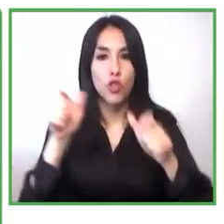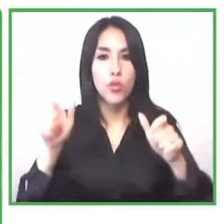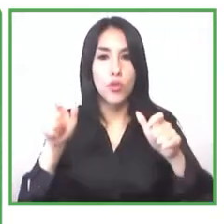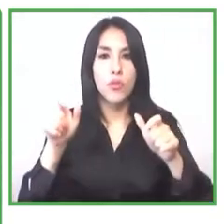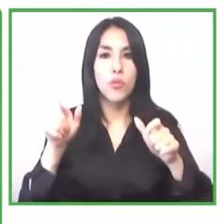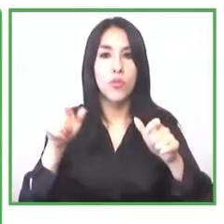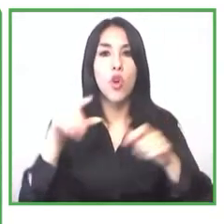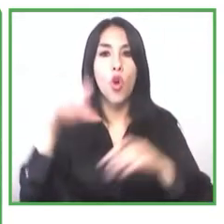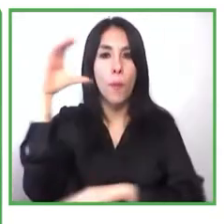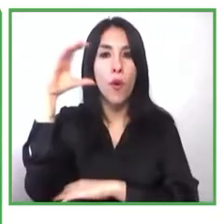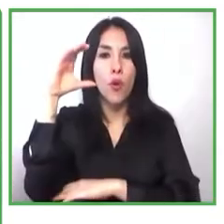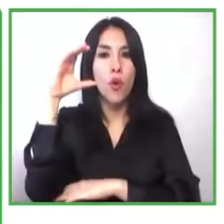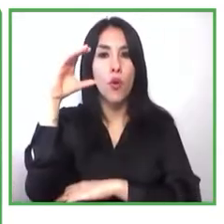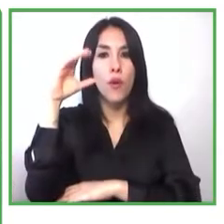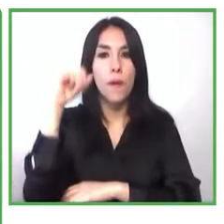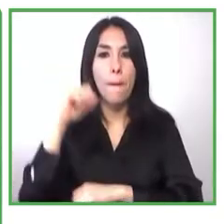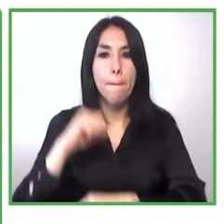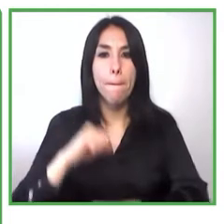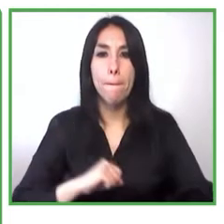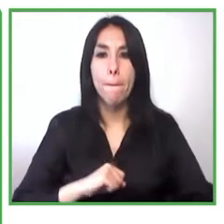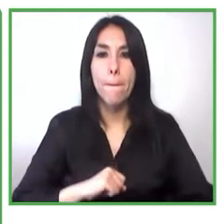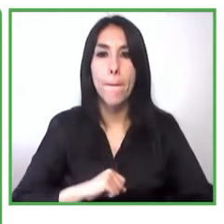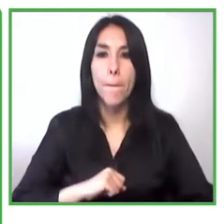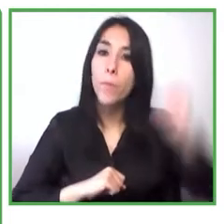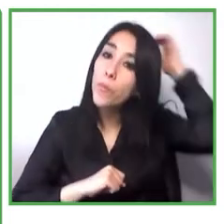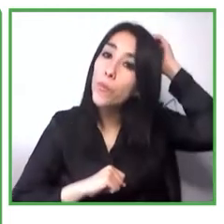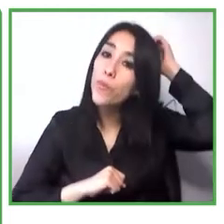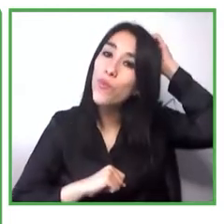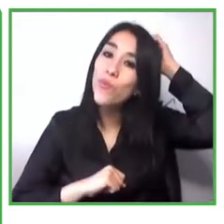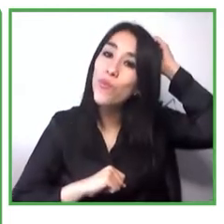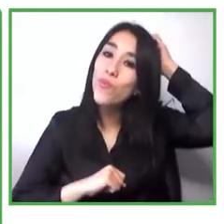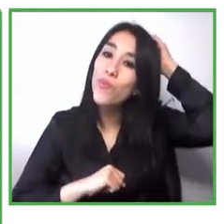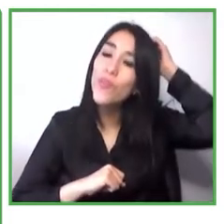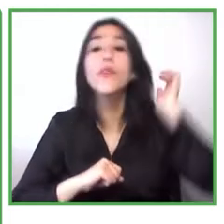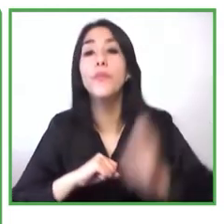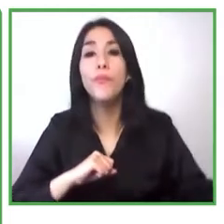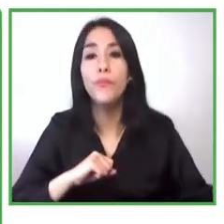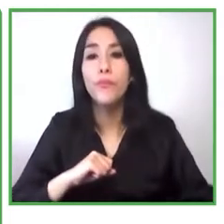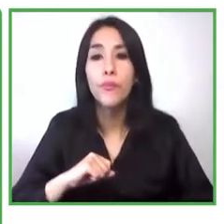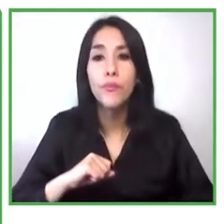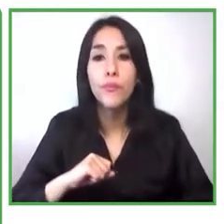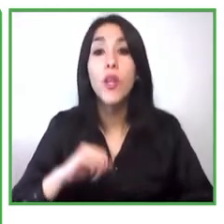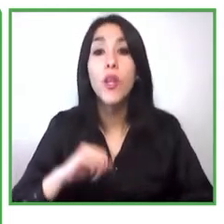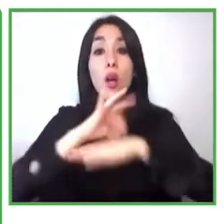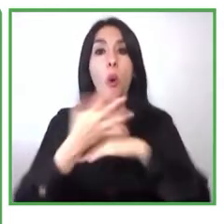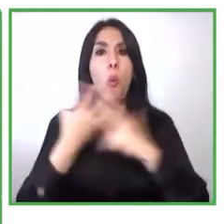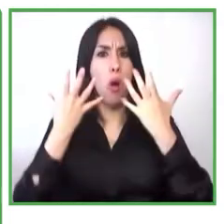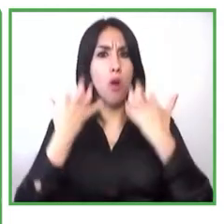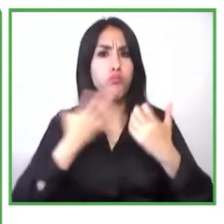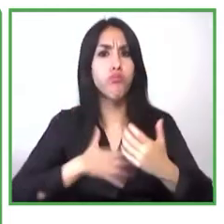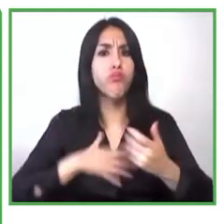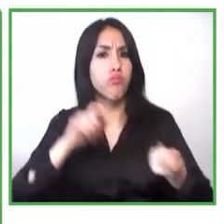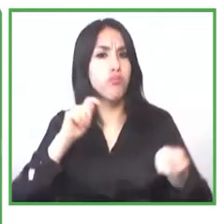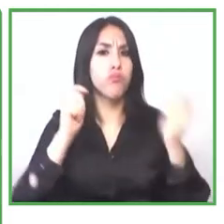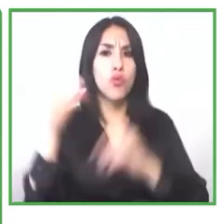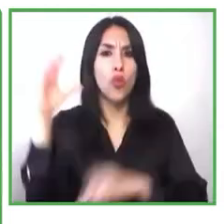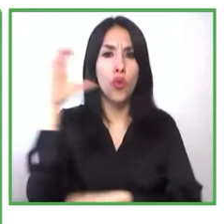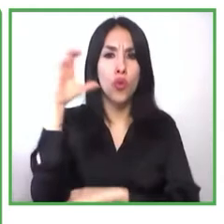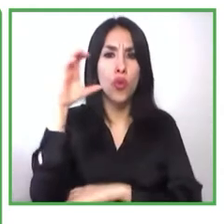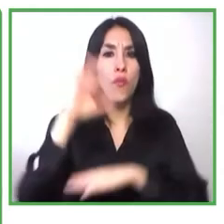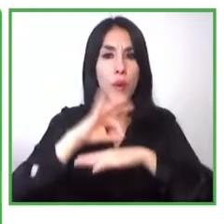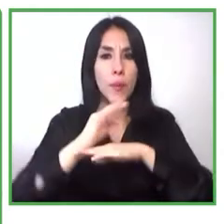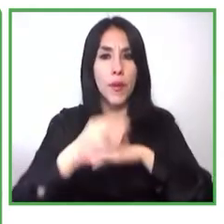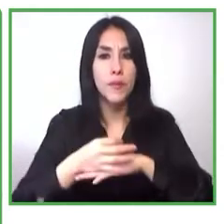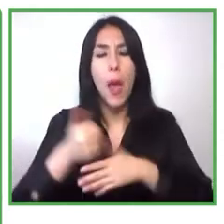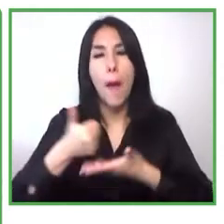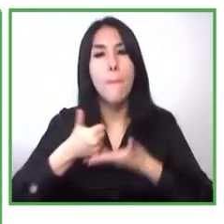superior transformar a Colombia en una sociedad solidaria que reconozca y respete a las personas con discapacidad y a las